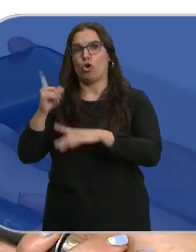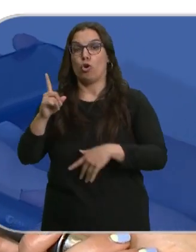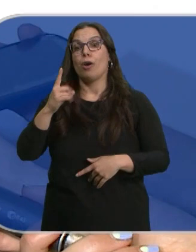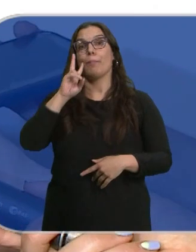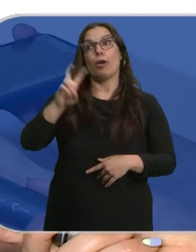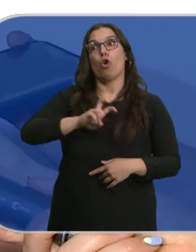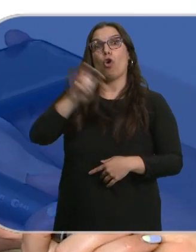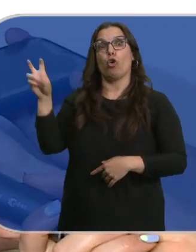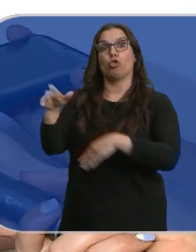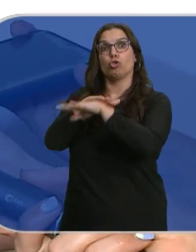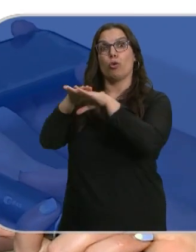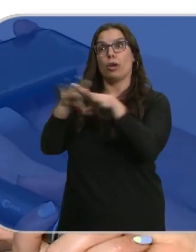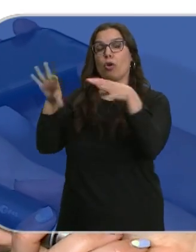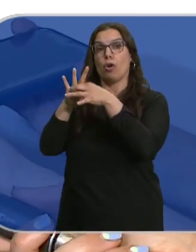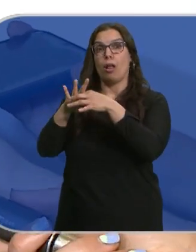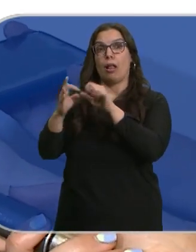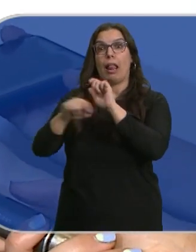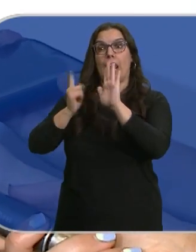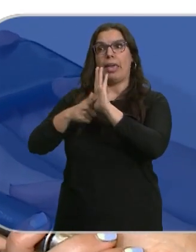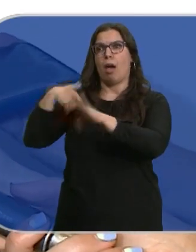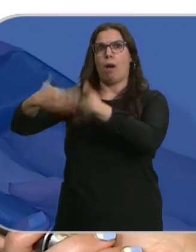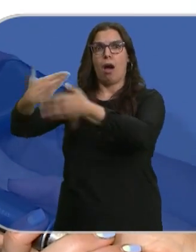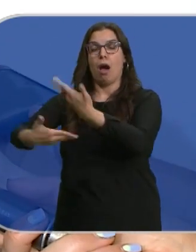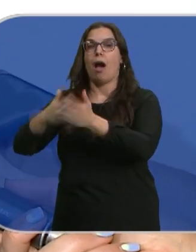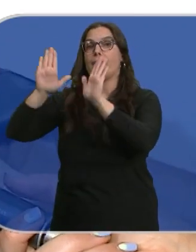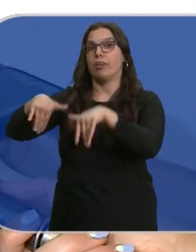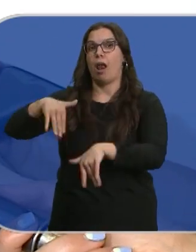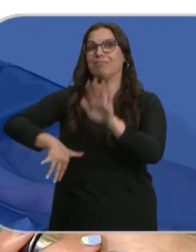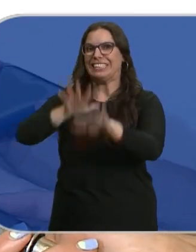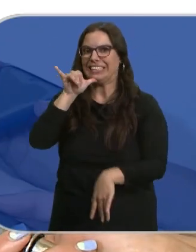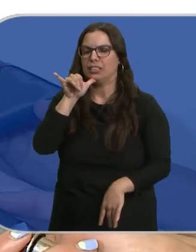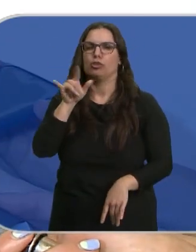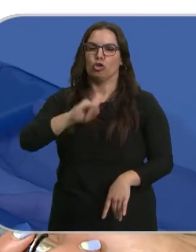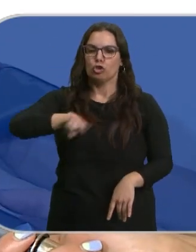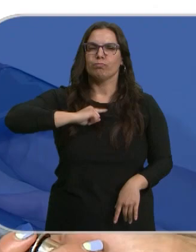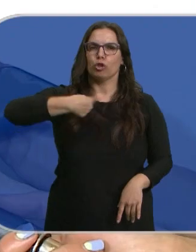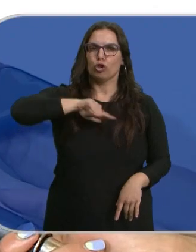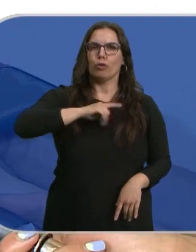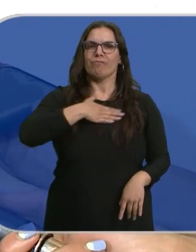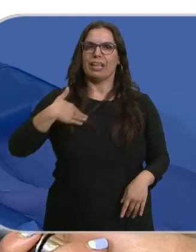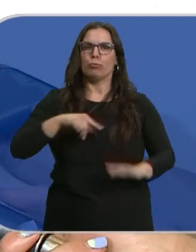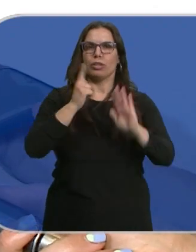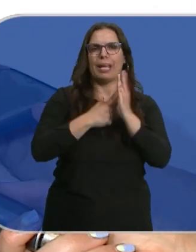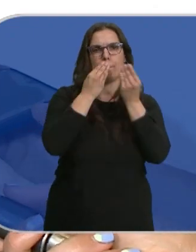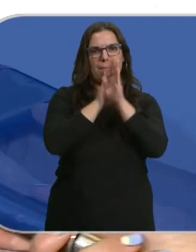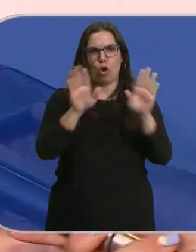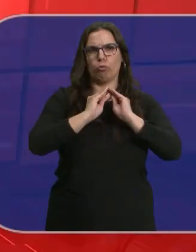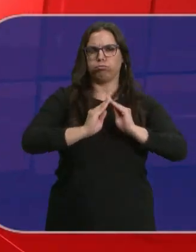apresurarse han tenido leyes que sido nefastas para la sociedad española y nosotros queremos que la ley sea la mejor ley posible.